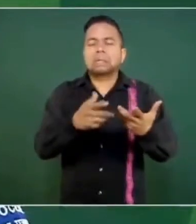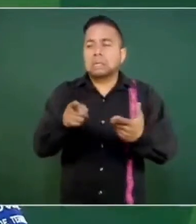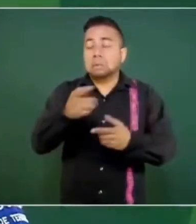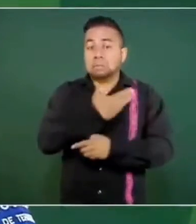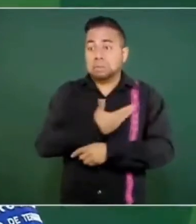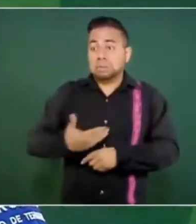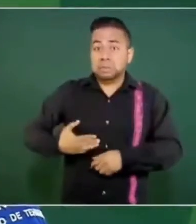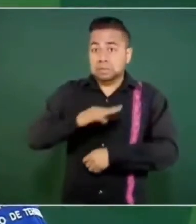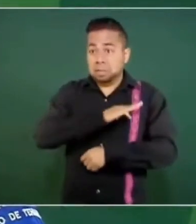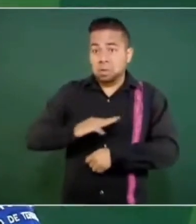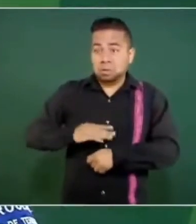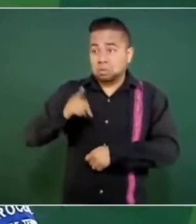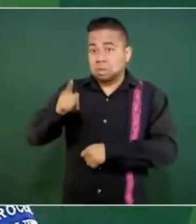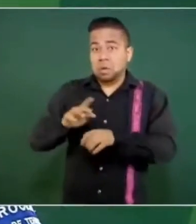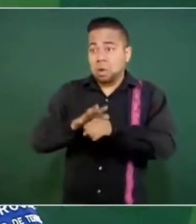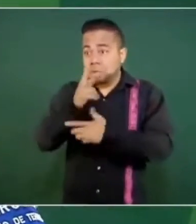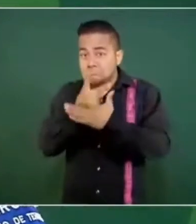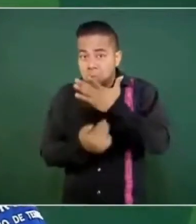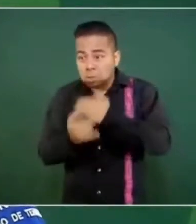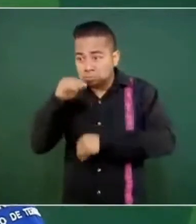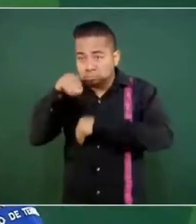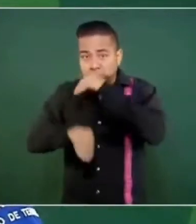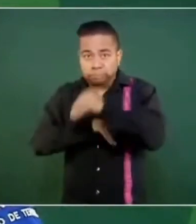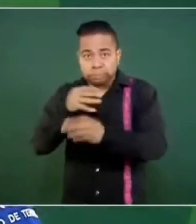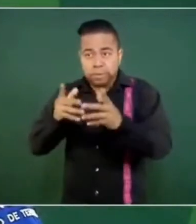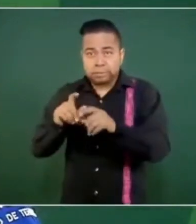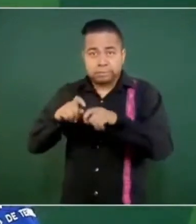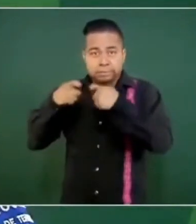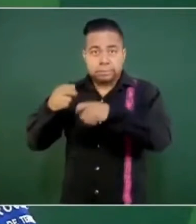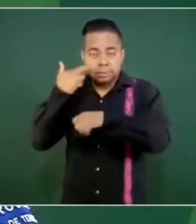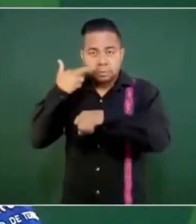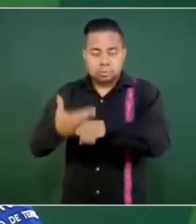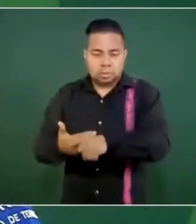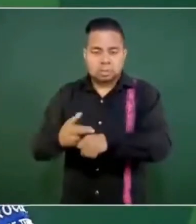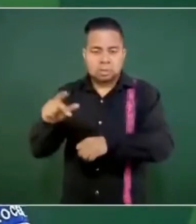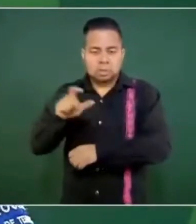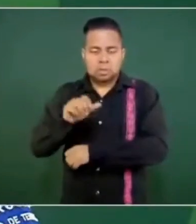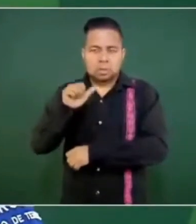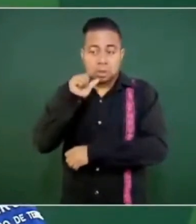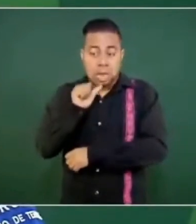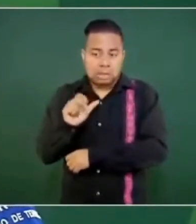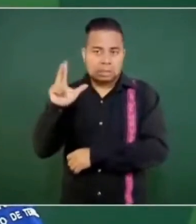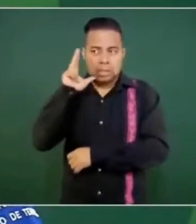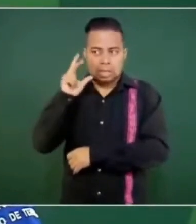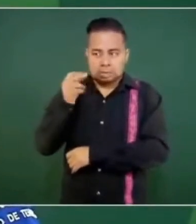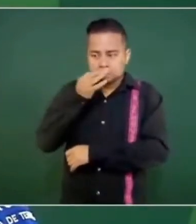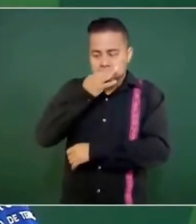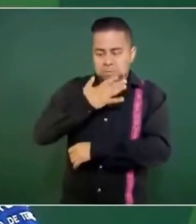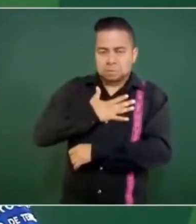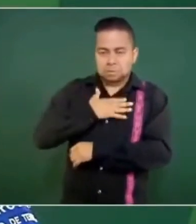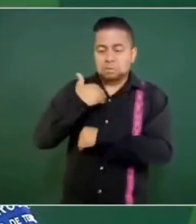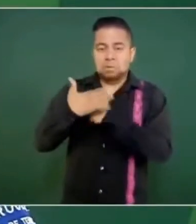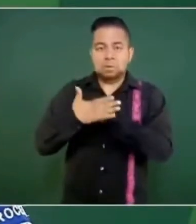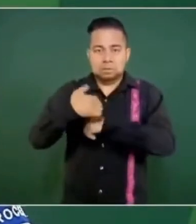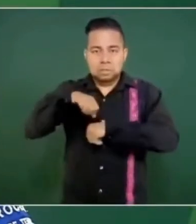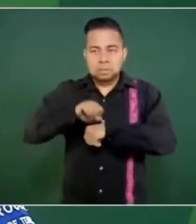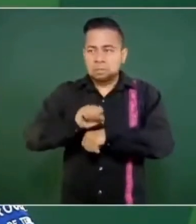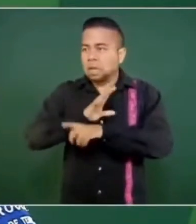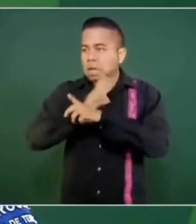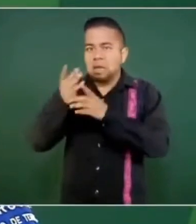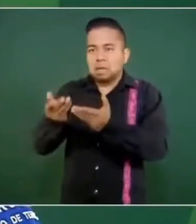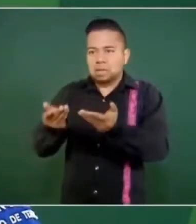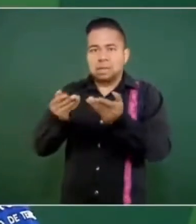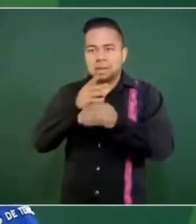está encargando de desarrollar los proyectos. Me informó el día de antier que ya la próxima semana se los entregan.